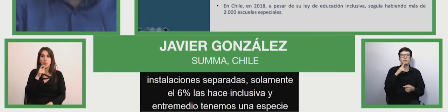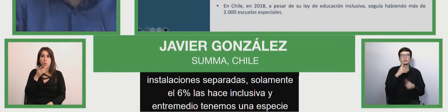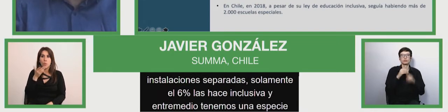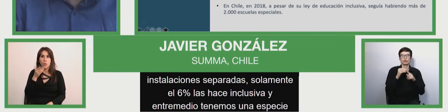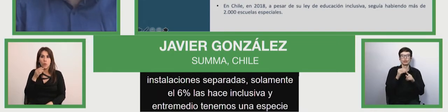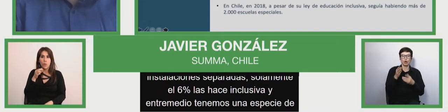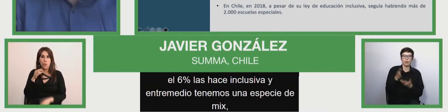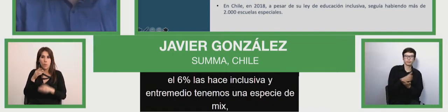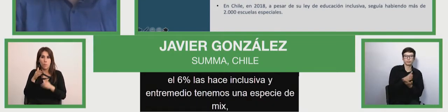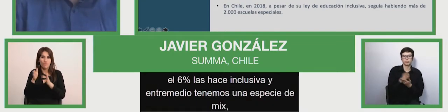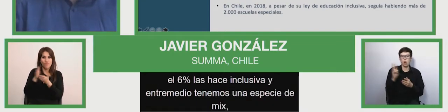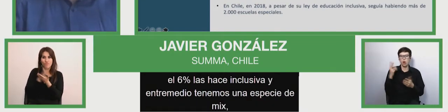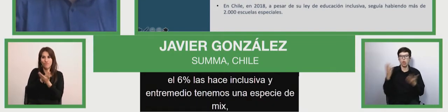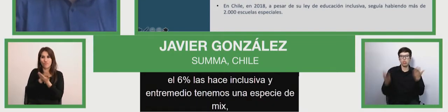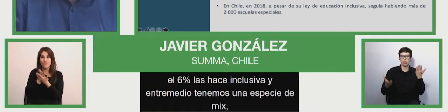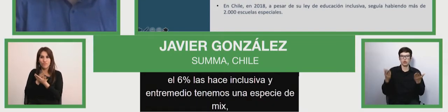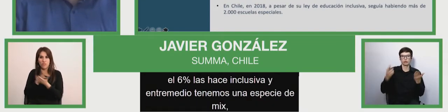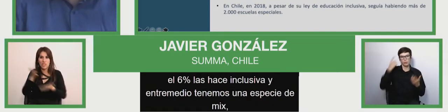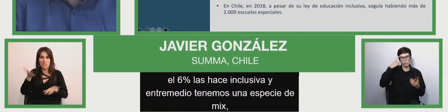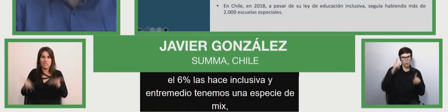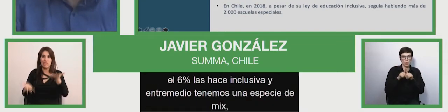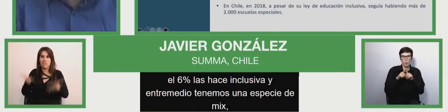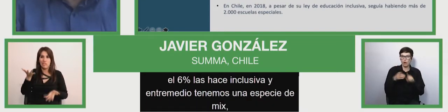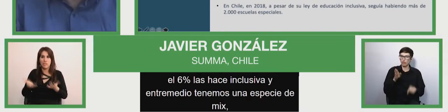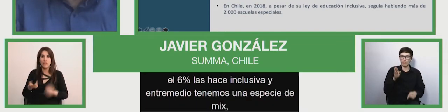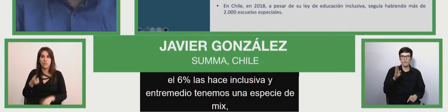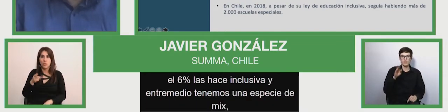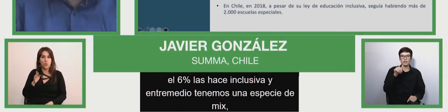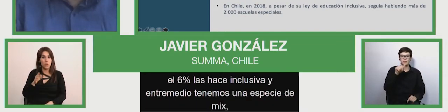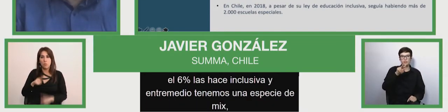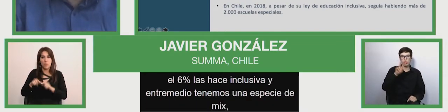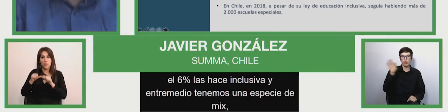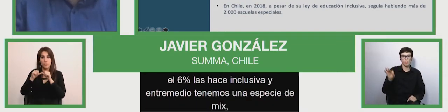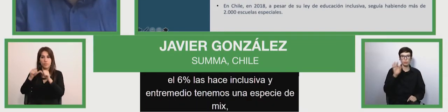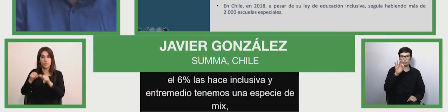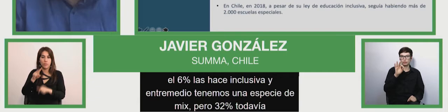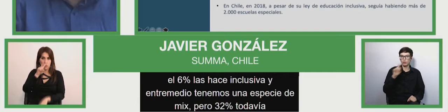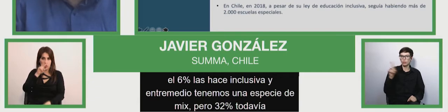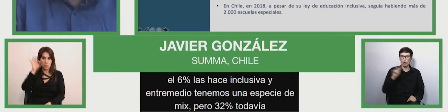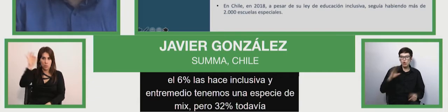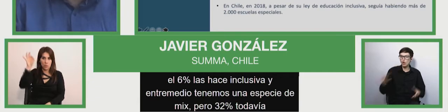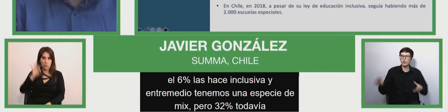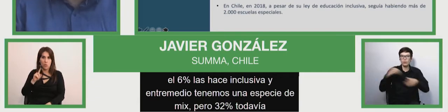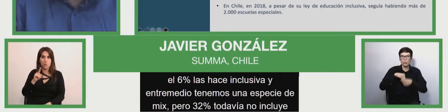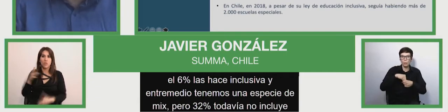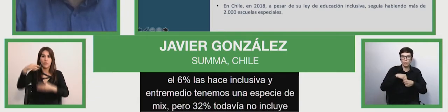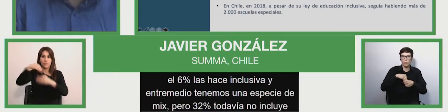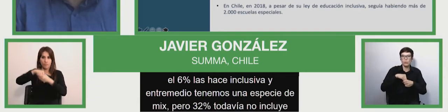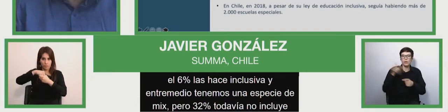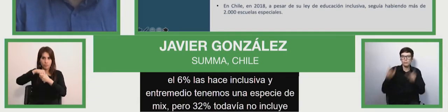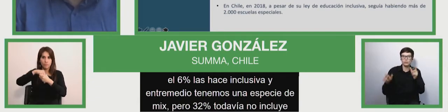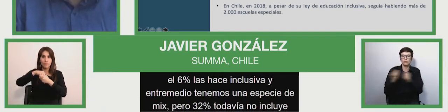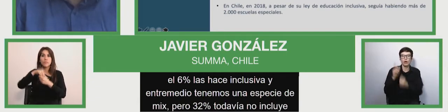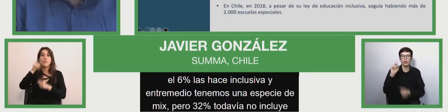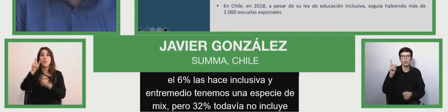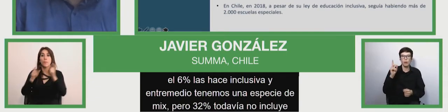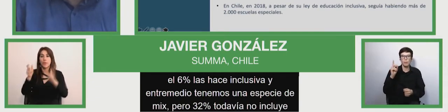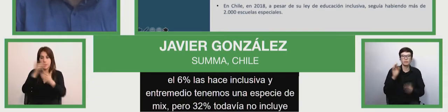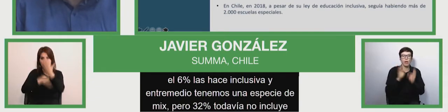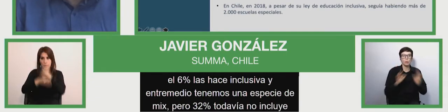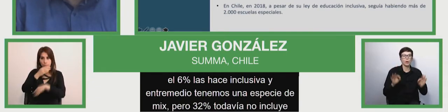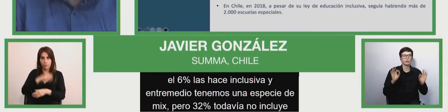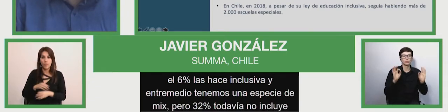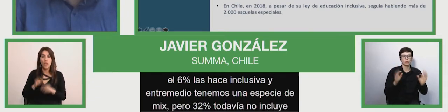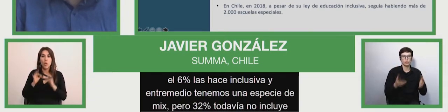% todavía no incluye realmente en la educación regular a personas con discapacidad. En el caso de